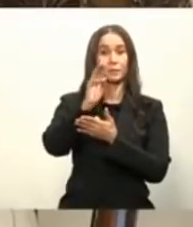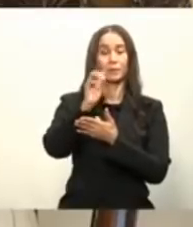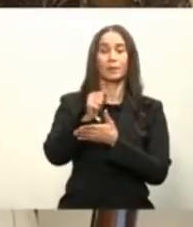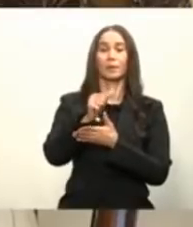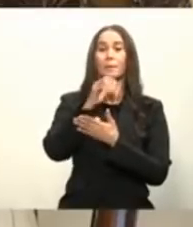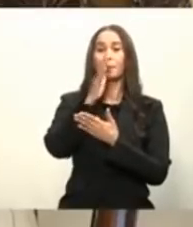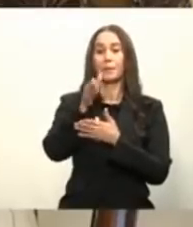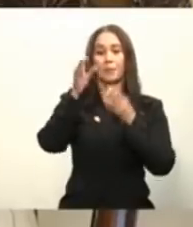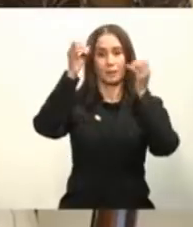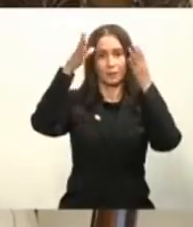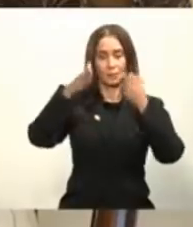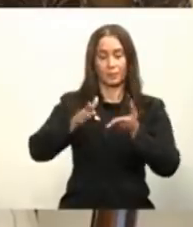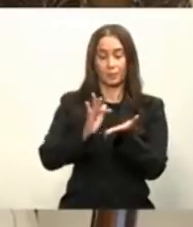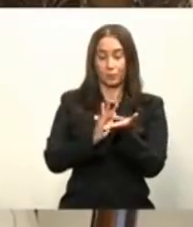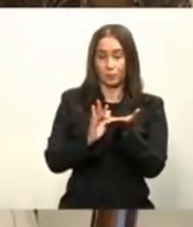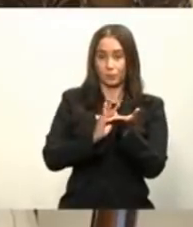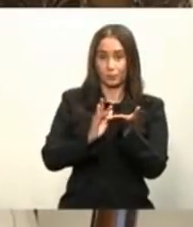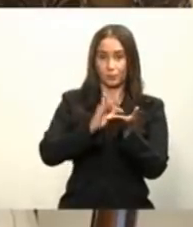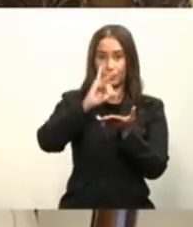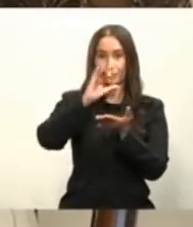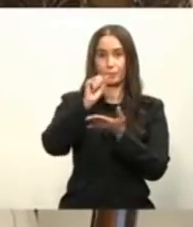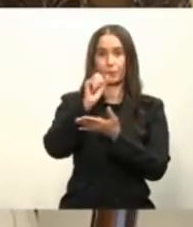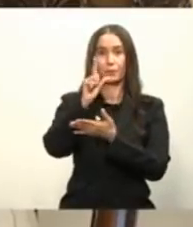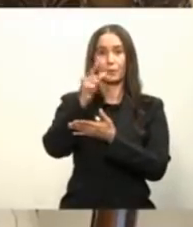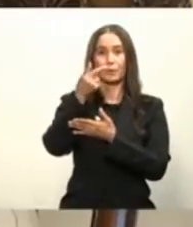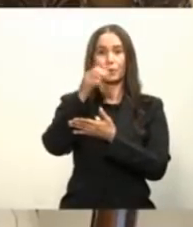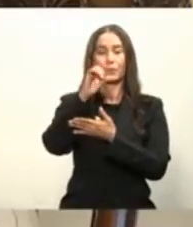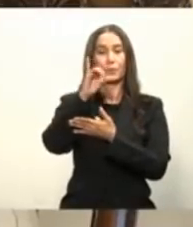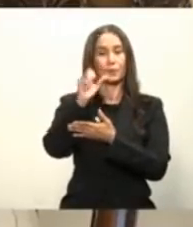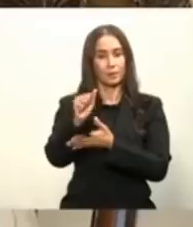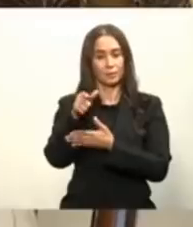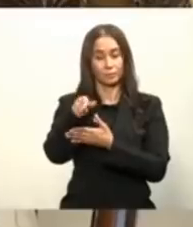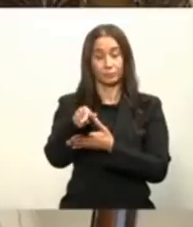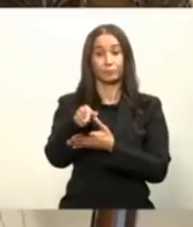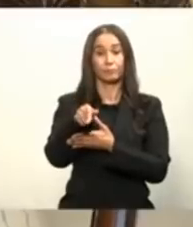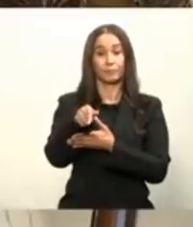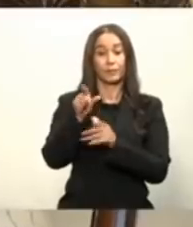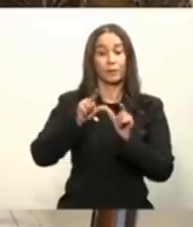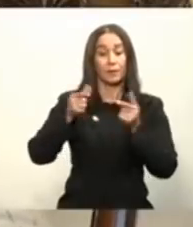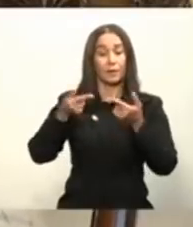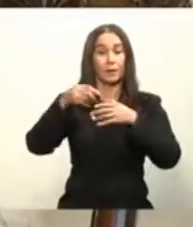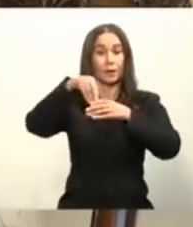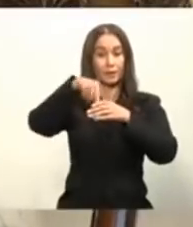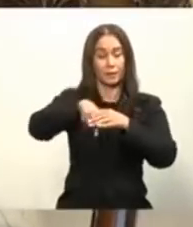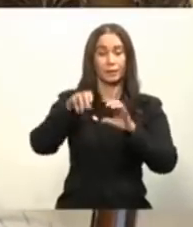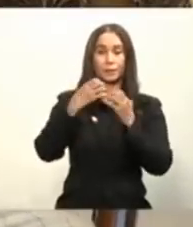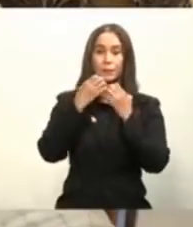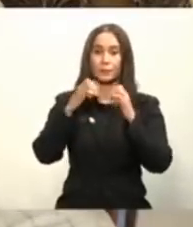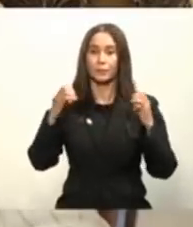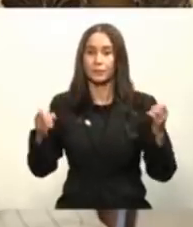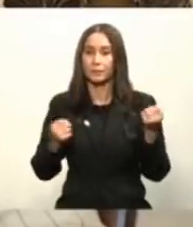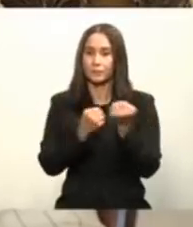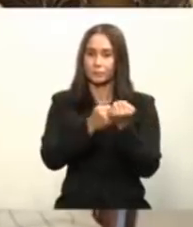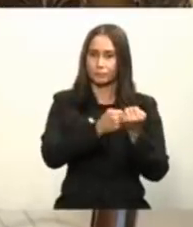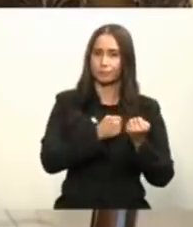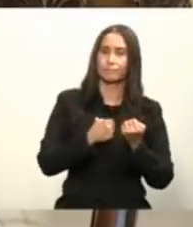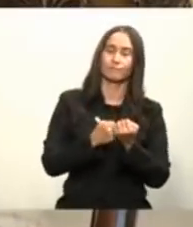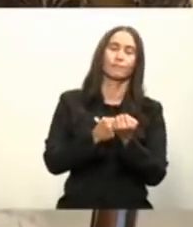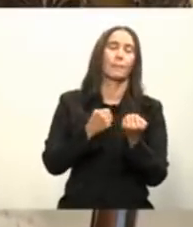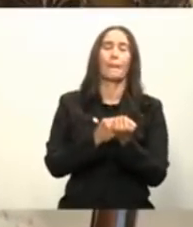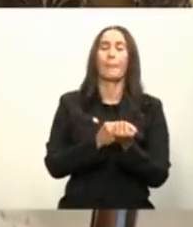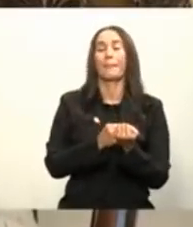un laboratorio de biología molecular el cual con esfuerzos y colaboración